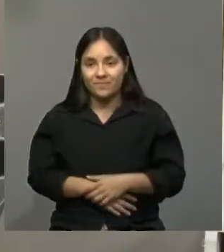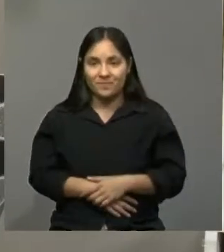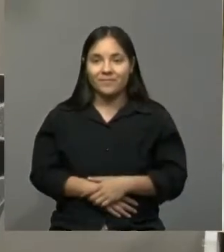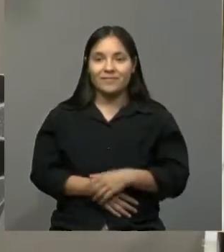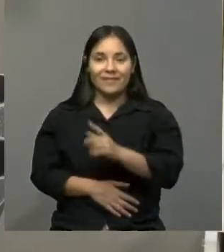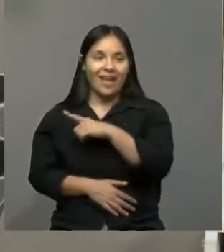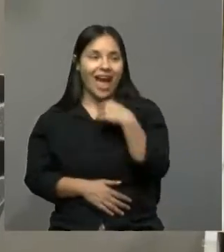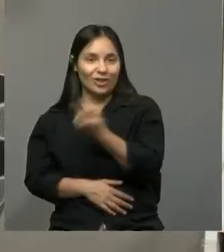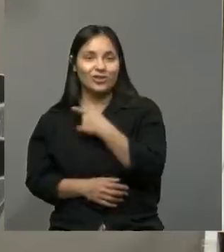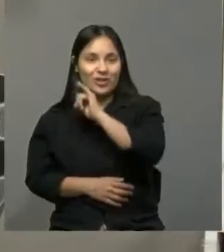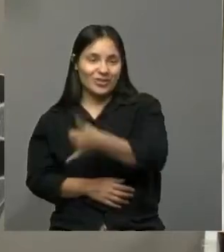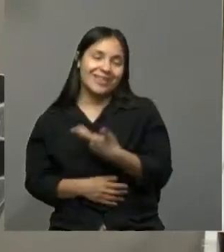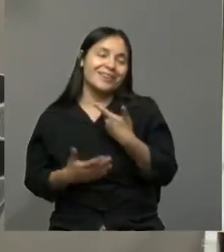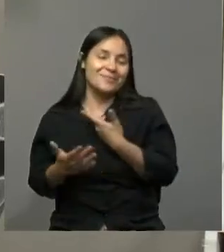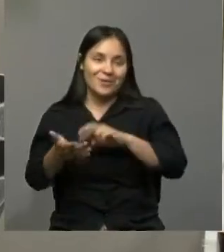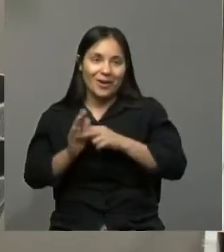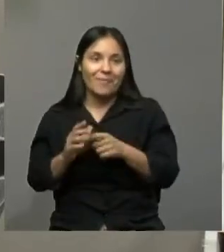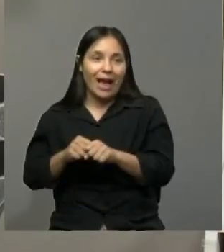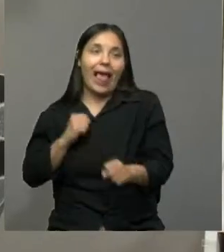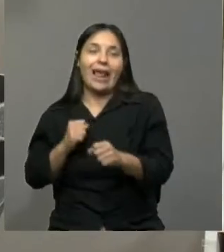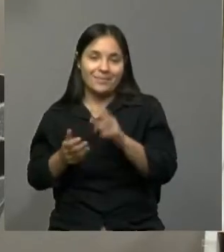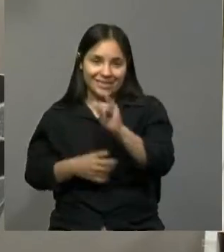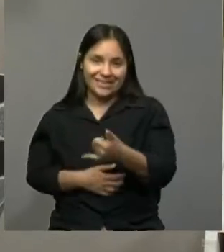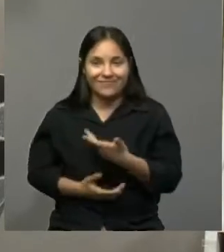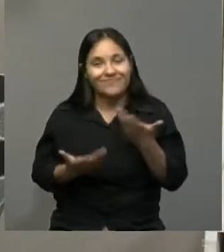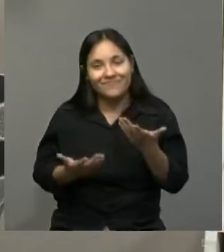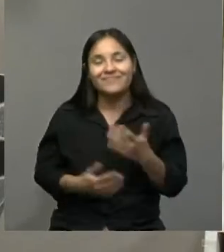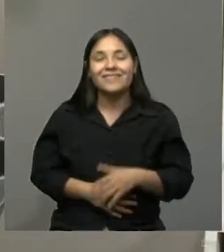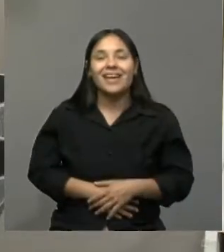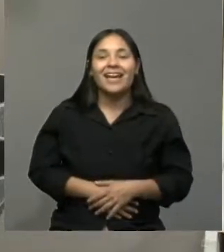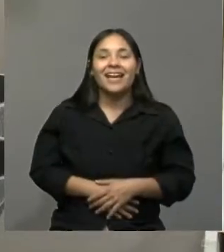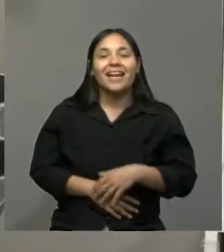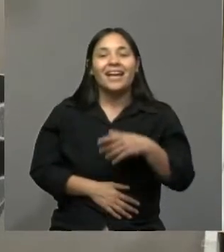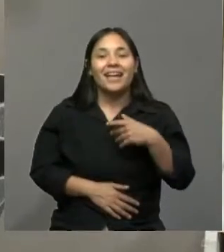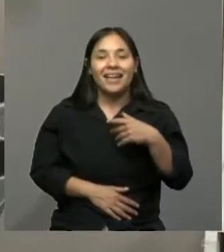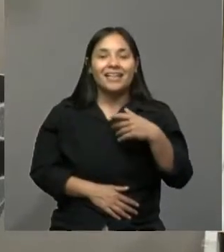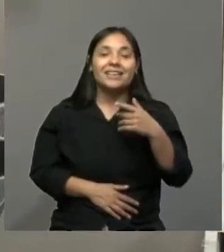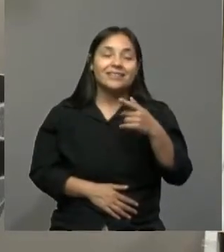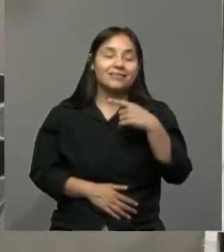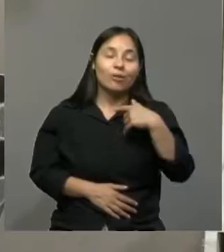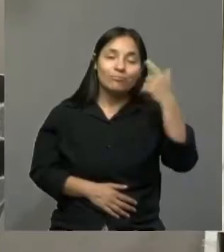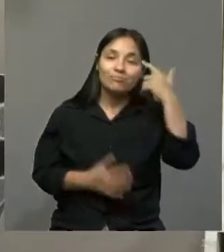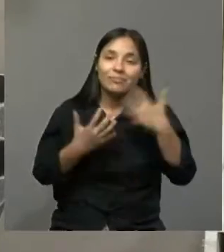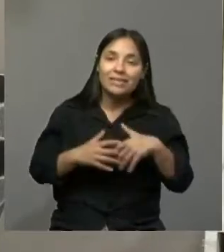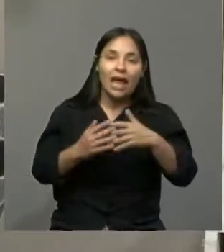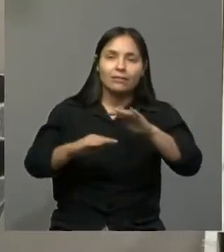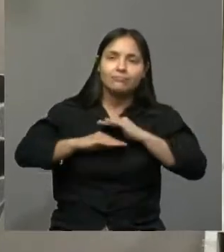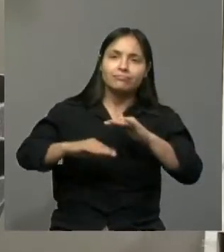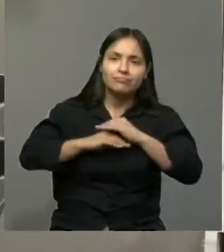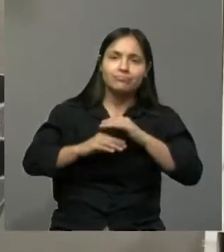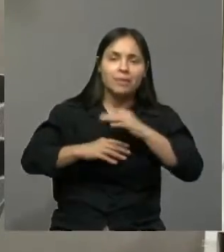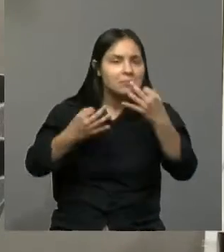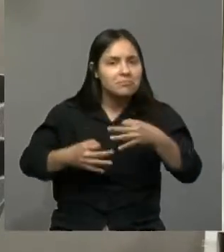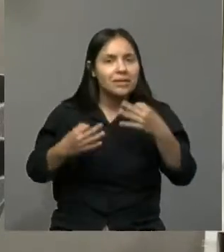nos pasa. Y además eso, pensaba, ¿no? En esta parte de estar entrenándote todo el tiempo,